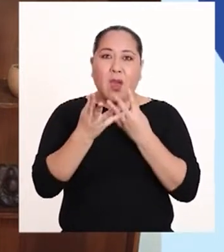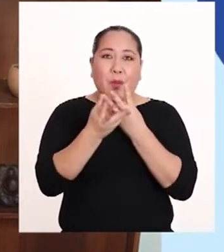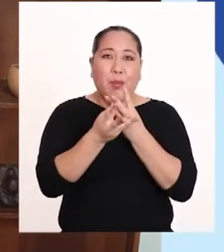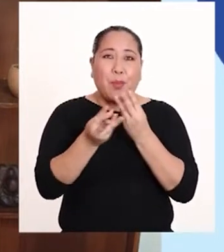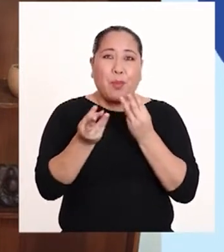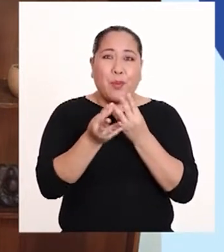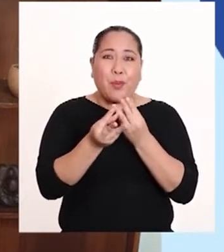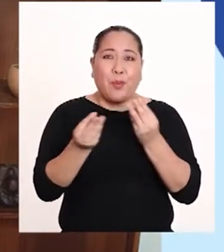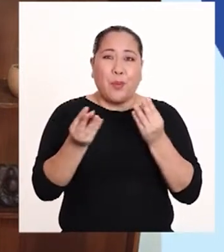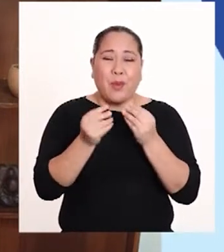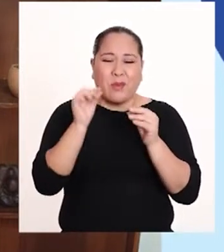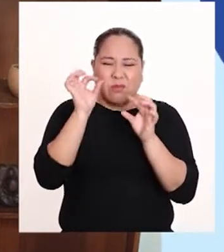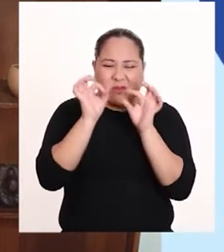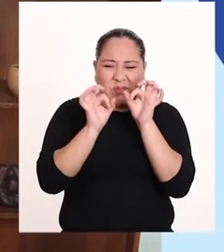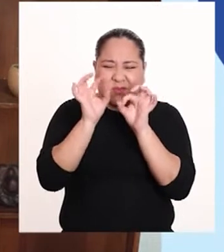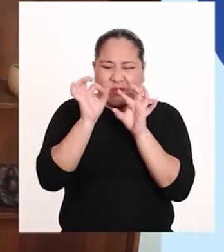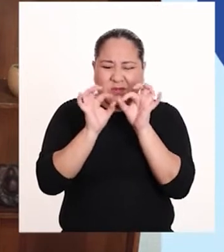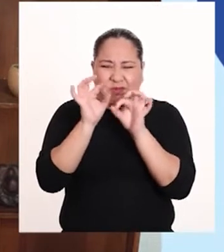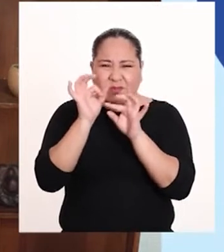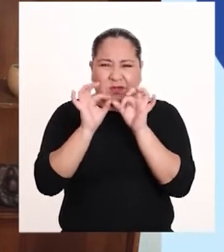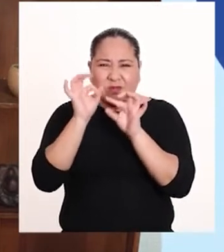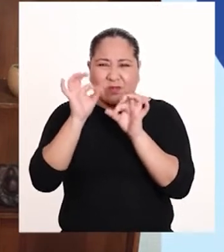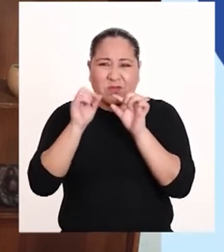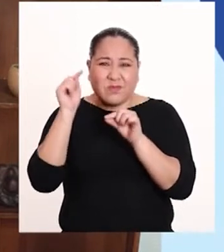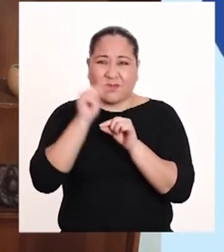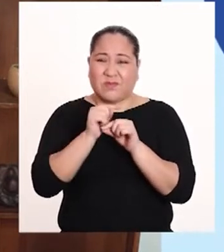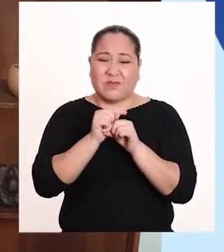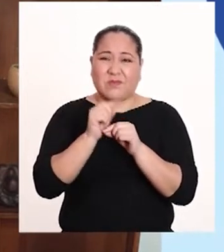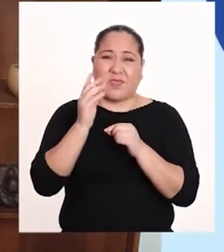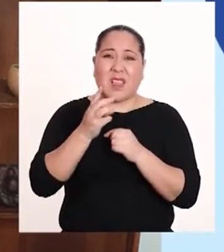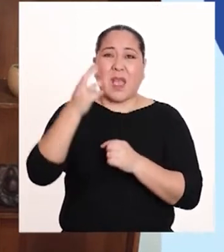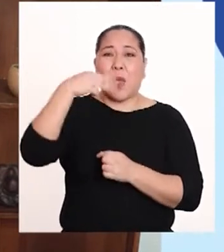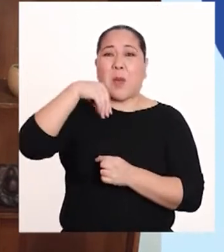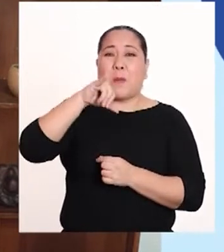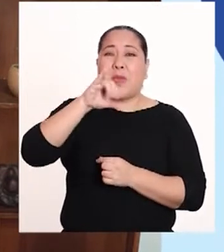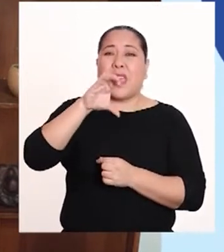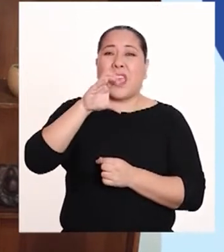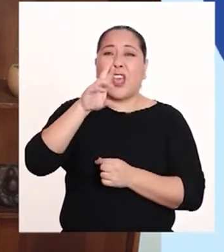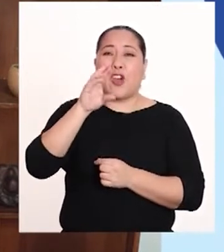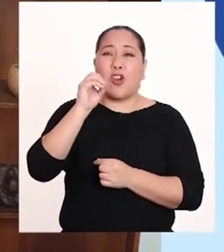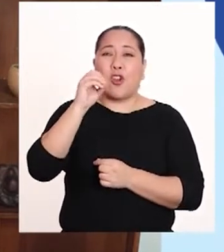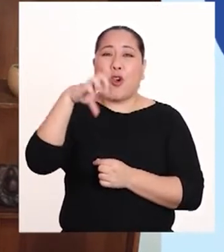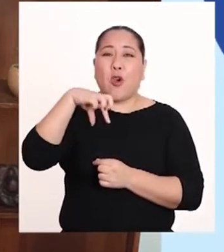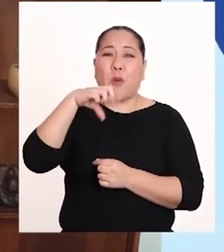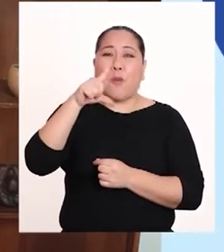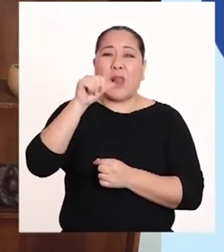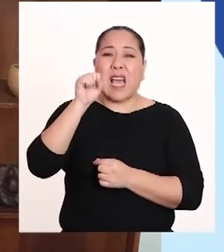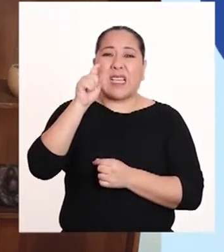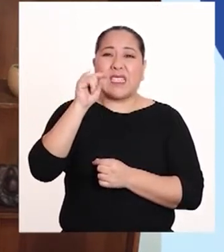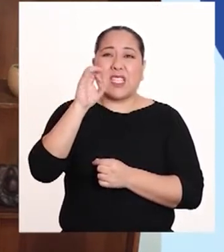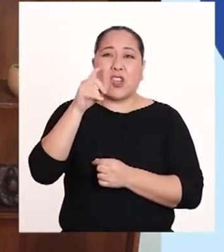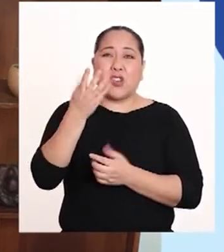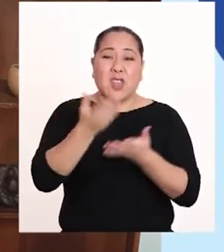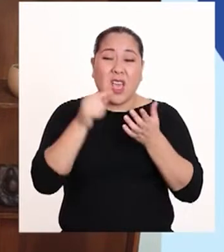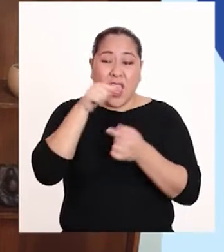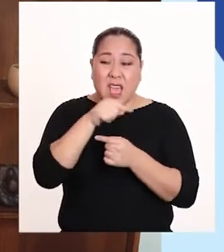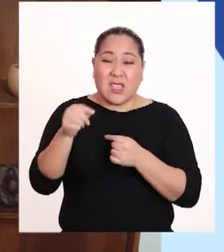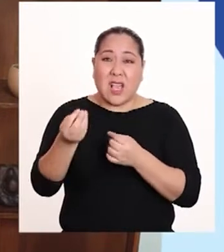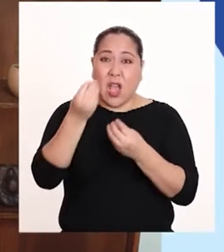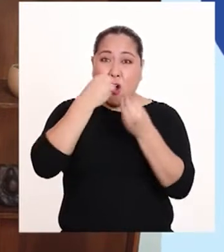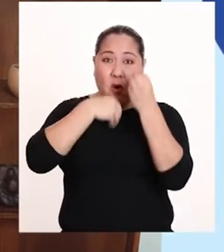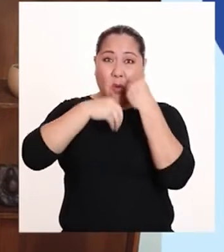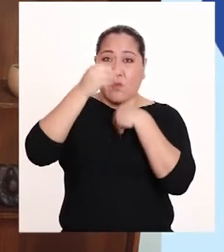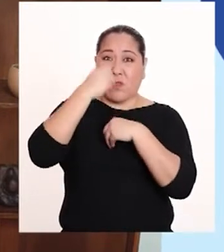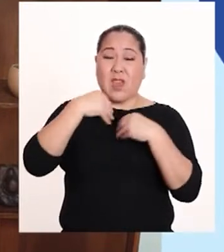degradarse, forma partículas muy pequeñas que constituyen los microplásticos. Estos pueden ser ingeridos